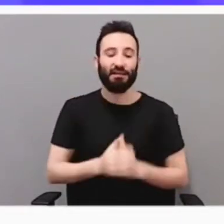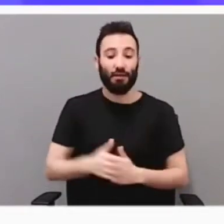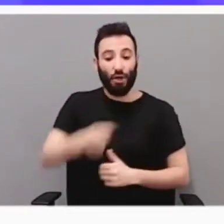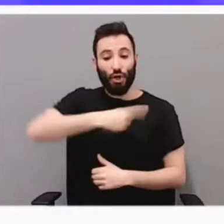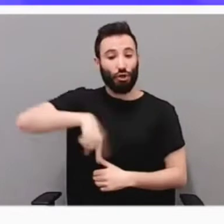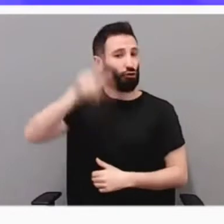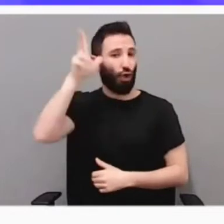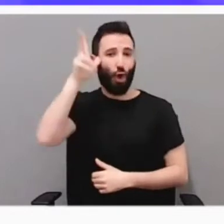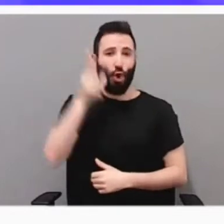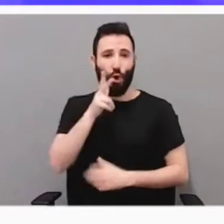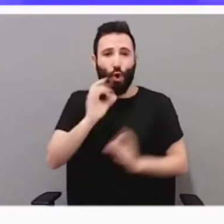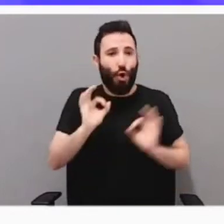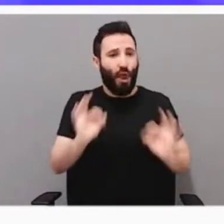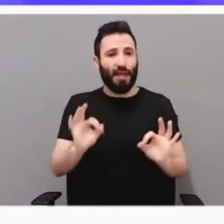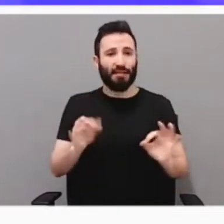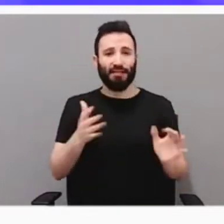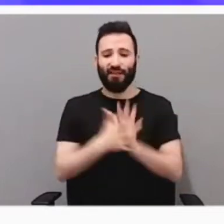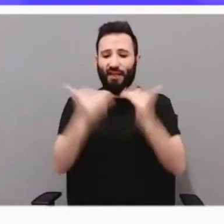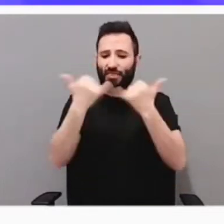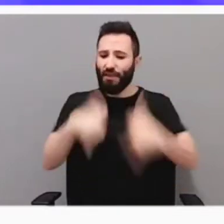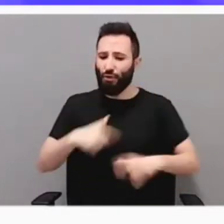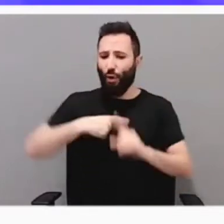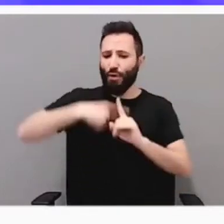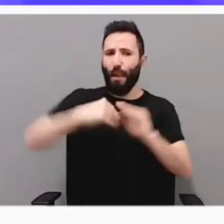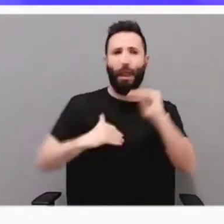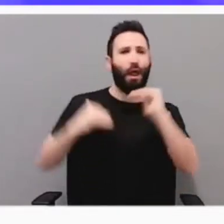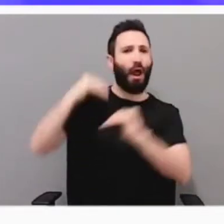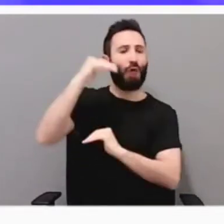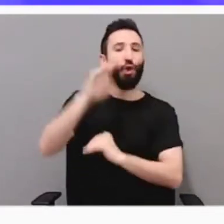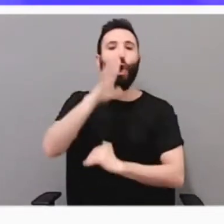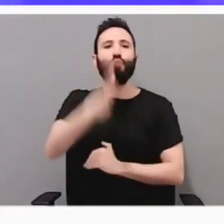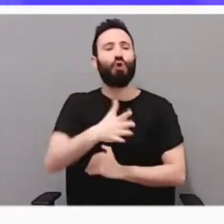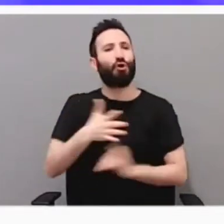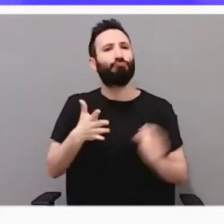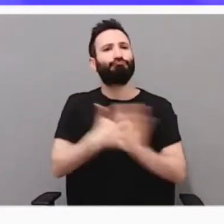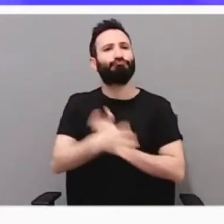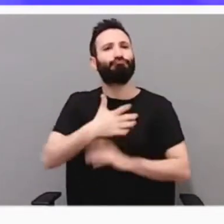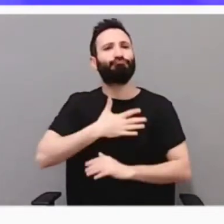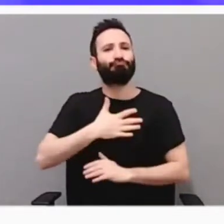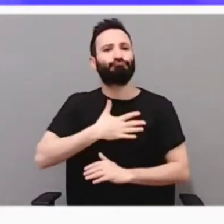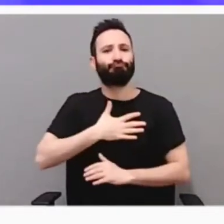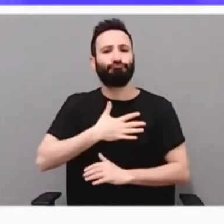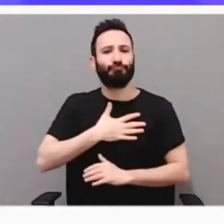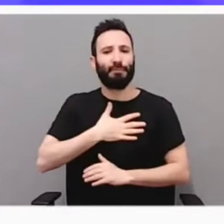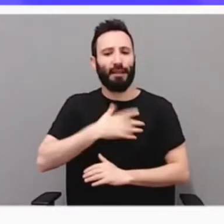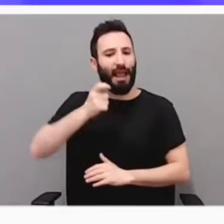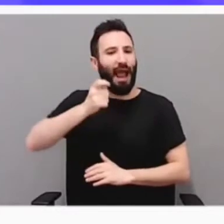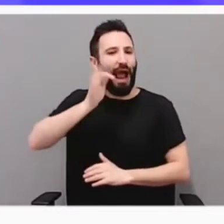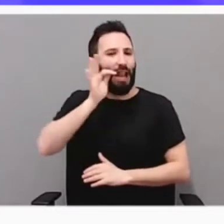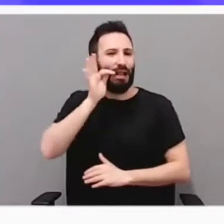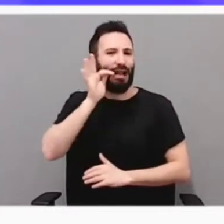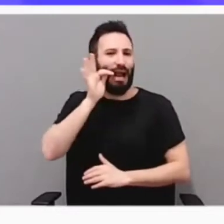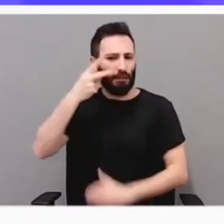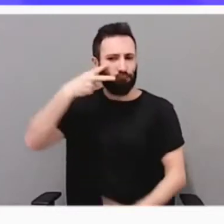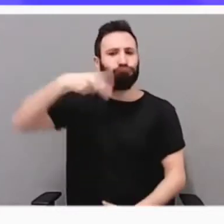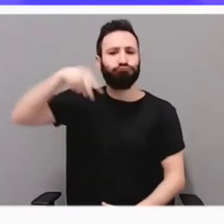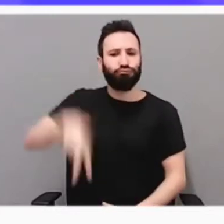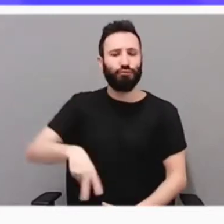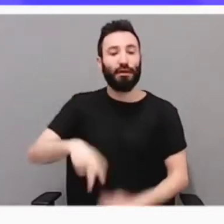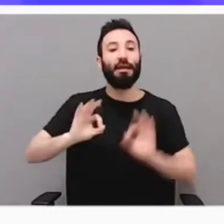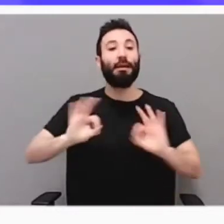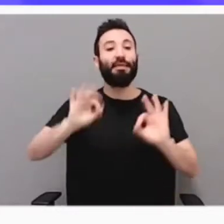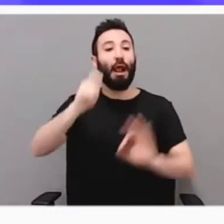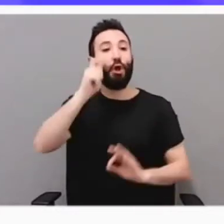este tipo de eventos de gran nivel, no solo porque es una forma de reconocer la posición que tiene Alcalá dentro del panorama turístico de